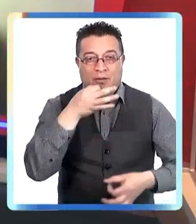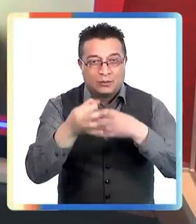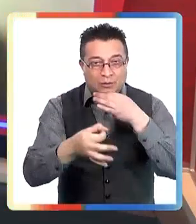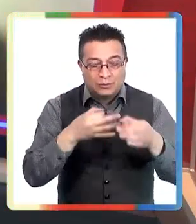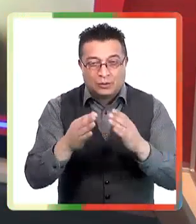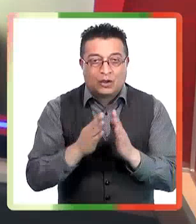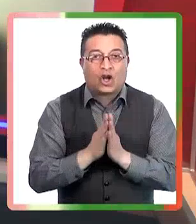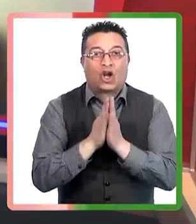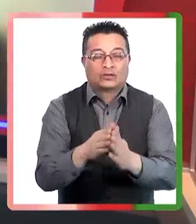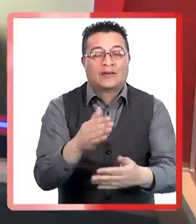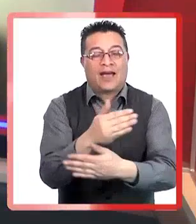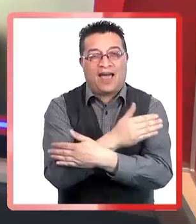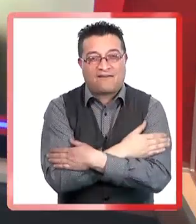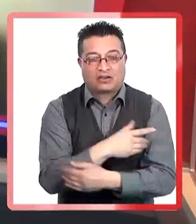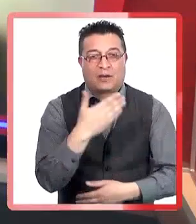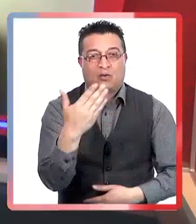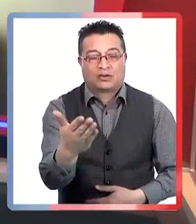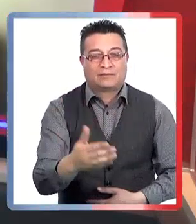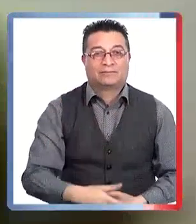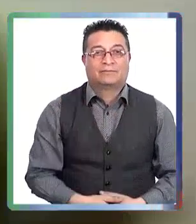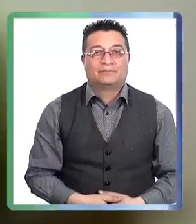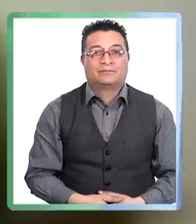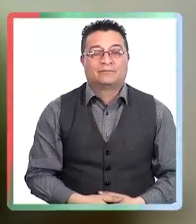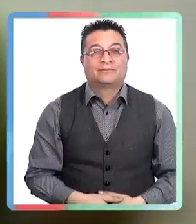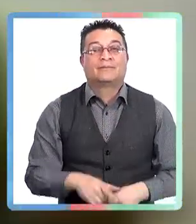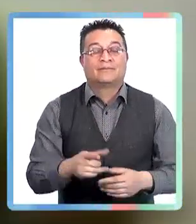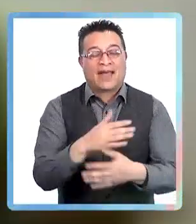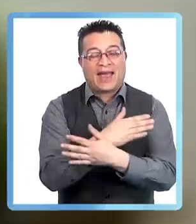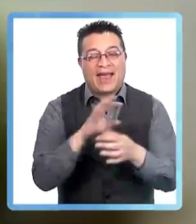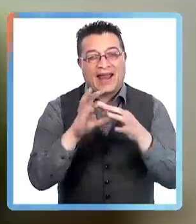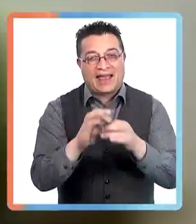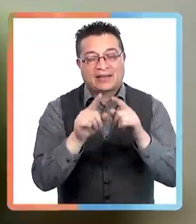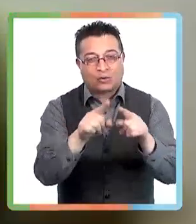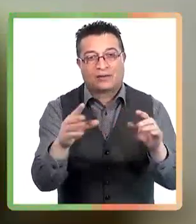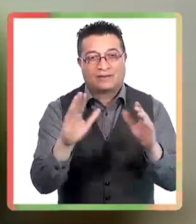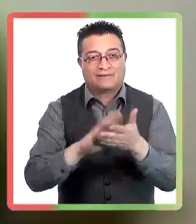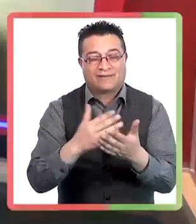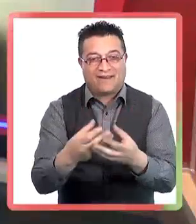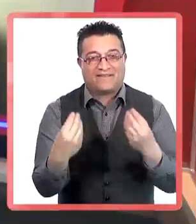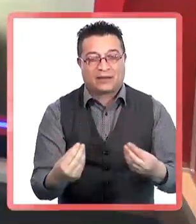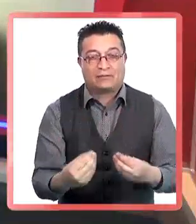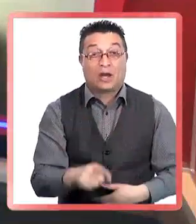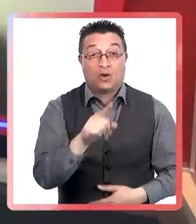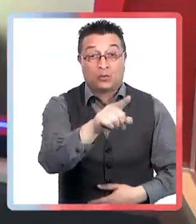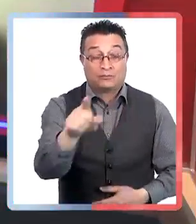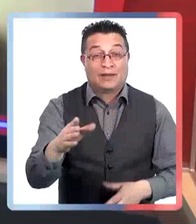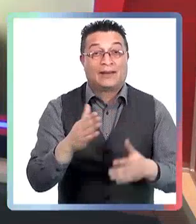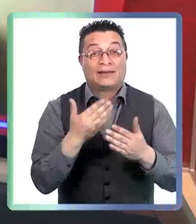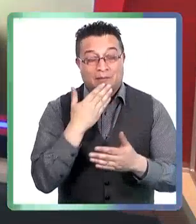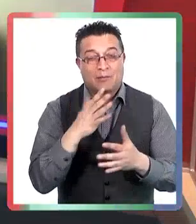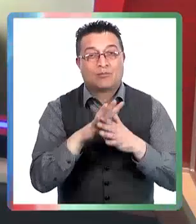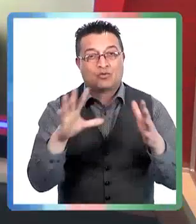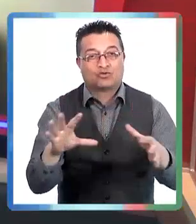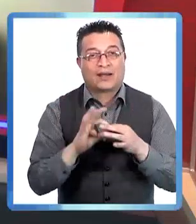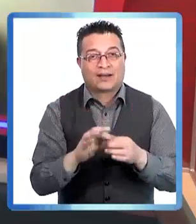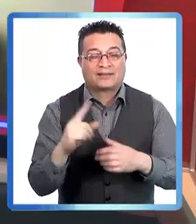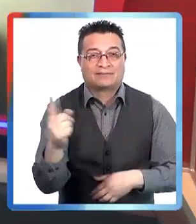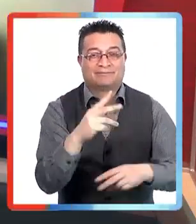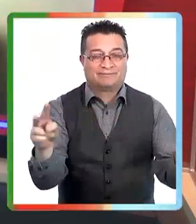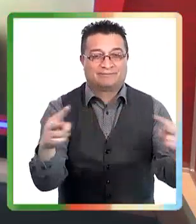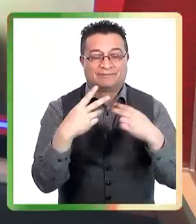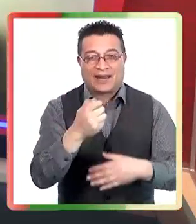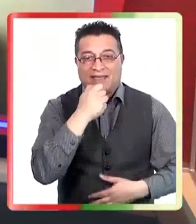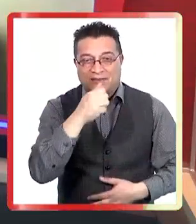y recomendaciones y un abrazo muy grande para usted. Muchas gracias a ustedes, que estén muy bien. Gracias. Y a ustedes también, muchísimas gracias por